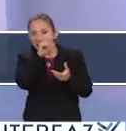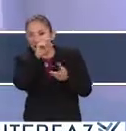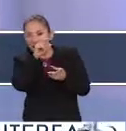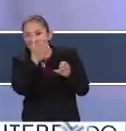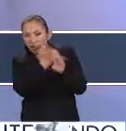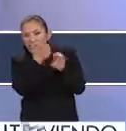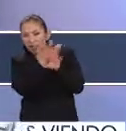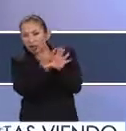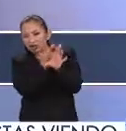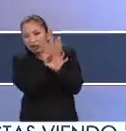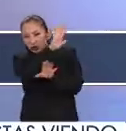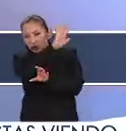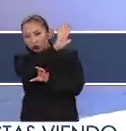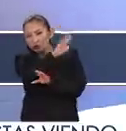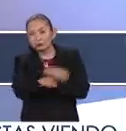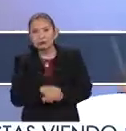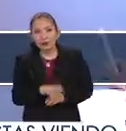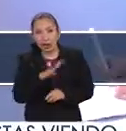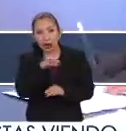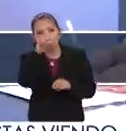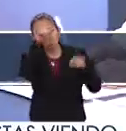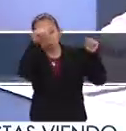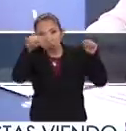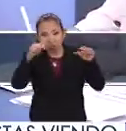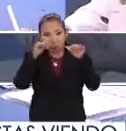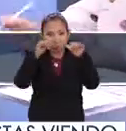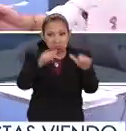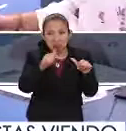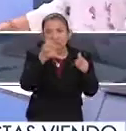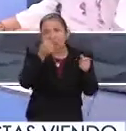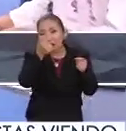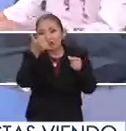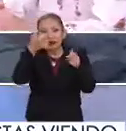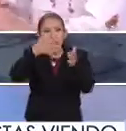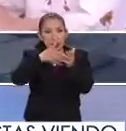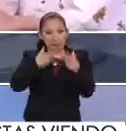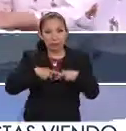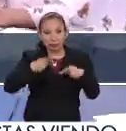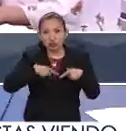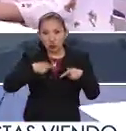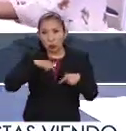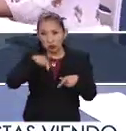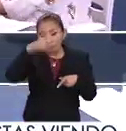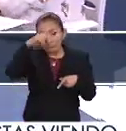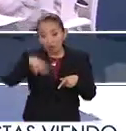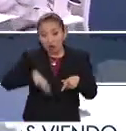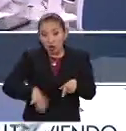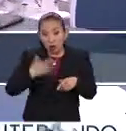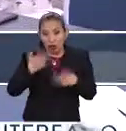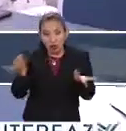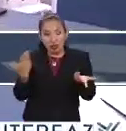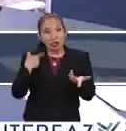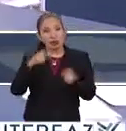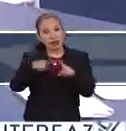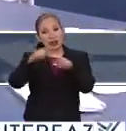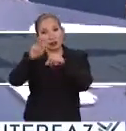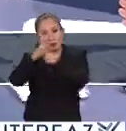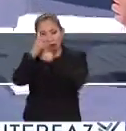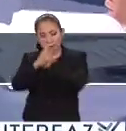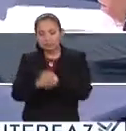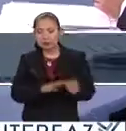estados por allá. Así es, y una atención de casi 6 mil personas mexicanas y diferentes nacionalidades.